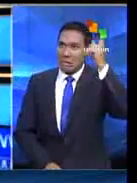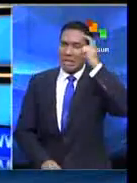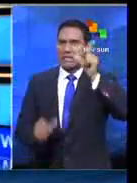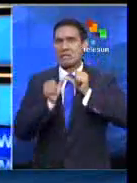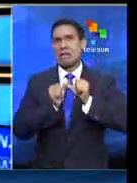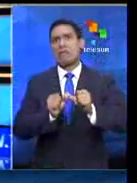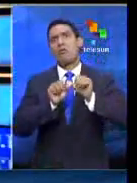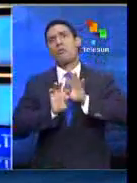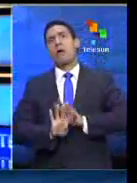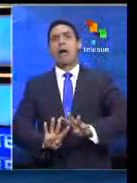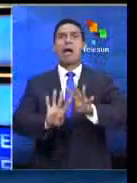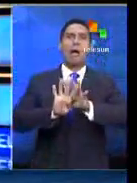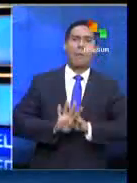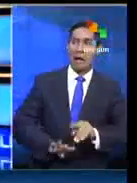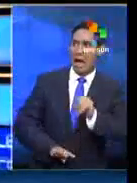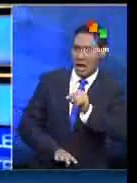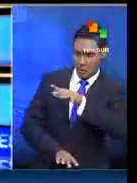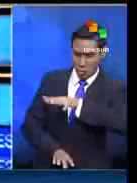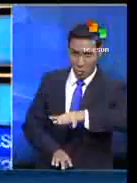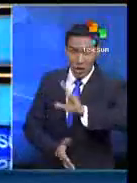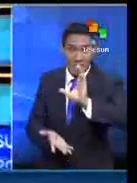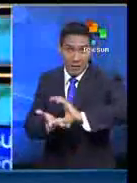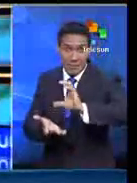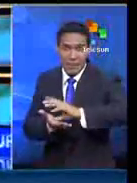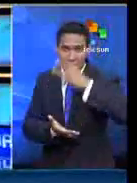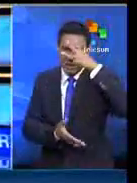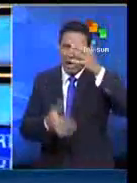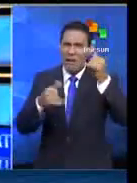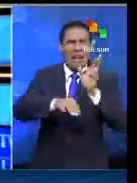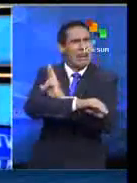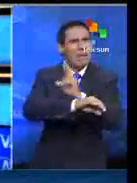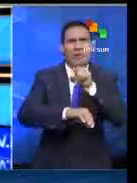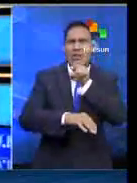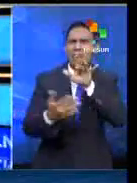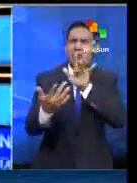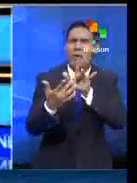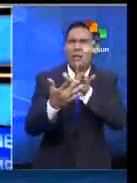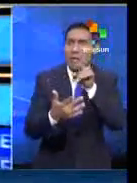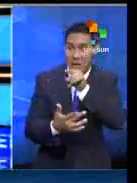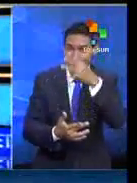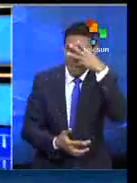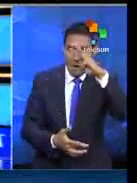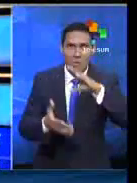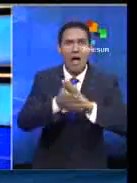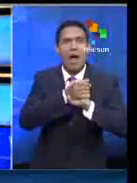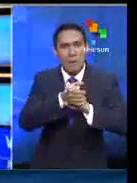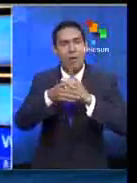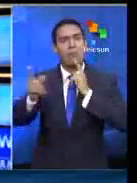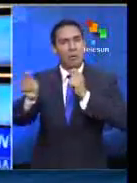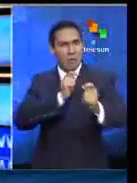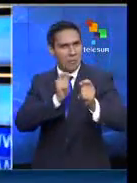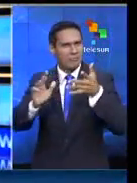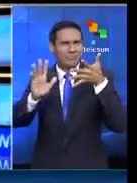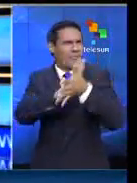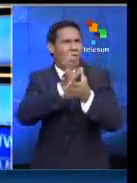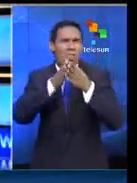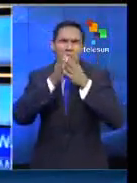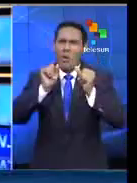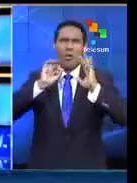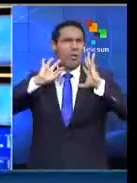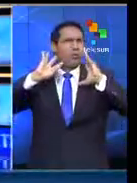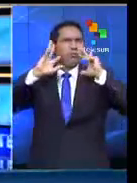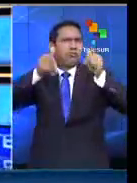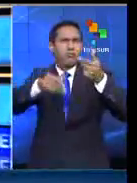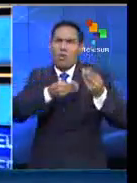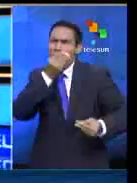realizan de manera consecutiva allá en la capital mexicana. Nos vamos de inmediato allá hasta México con nuestro corresponsal Raimundo Pérez Arellano para que nos hable